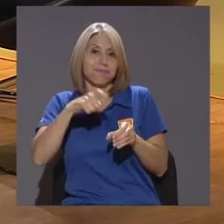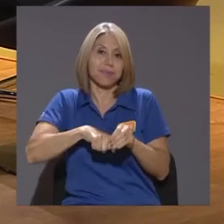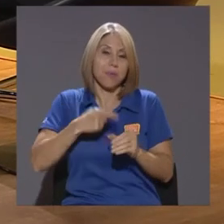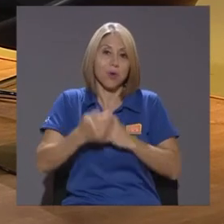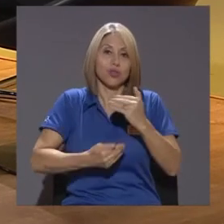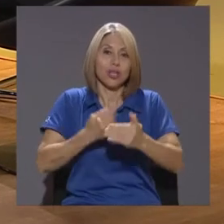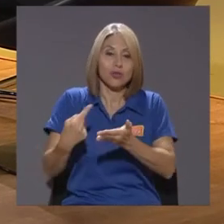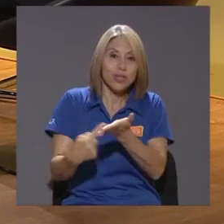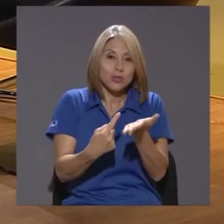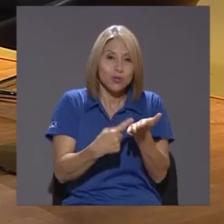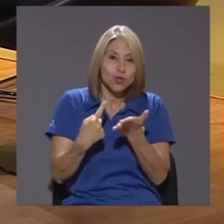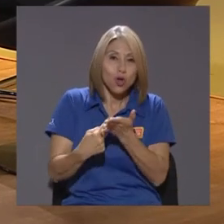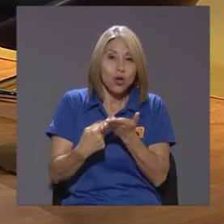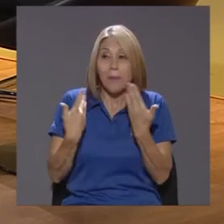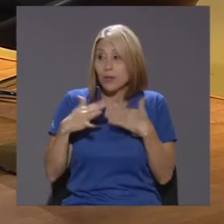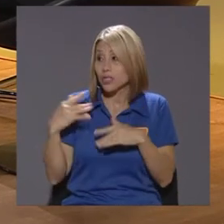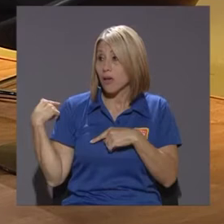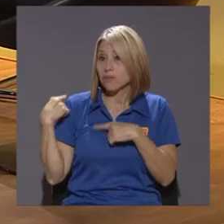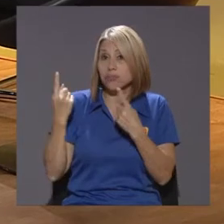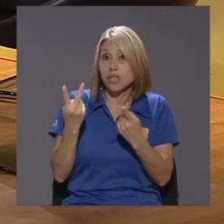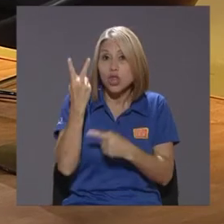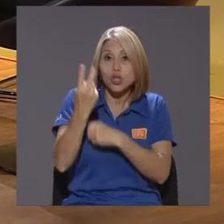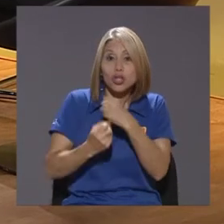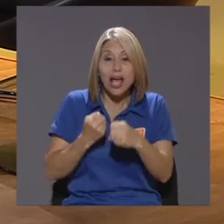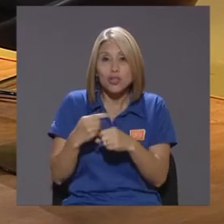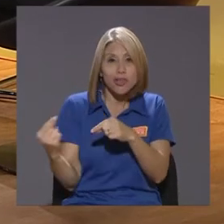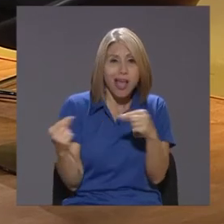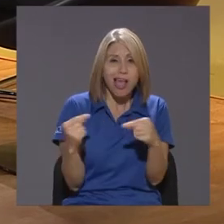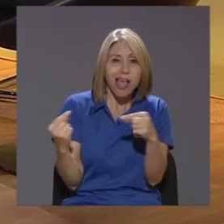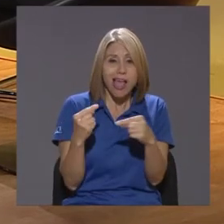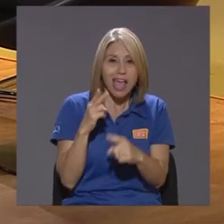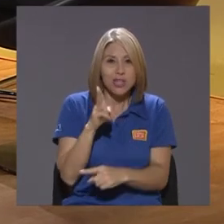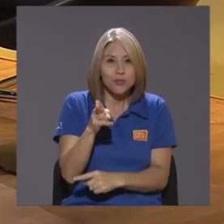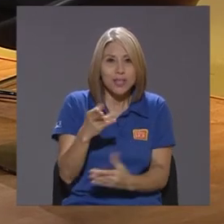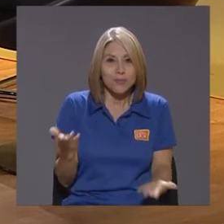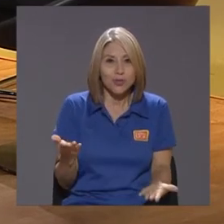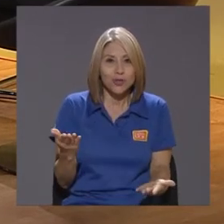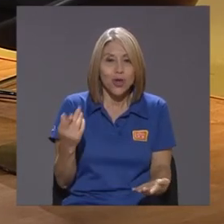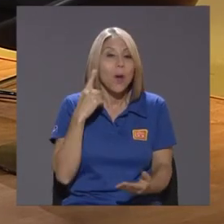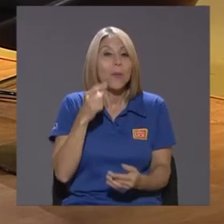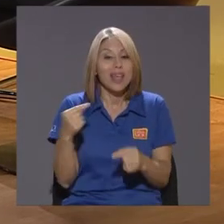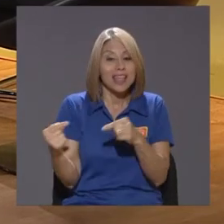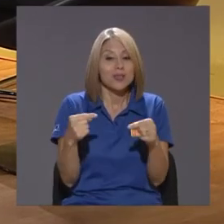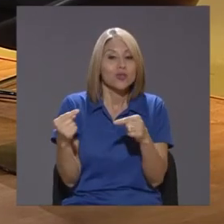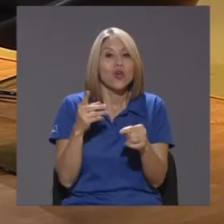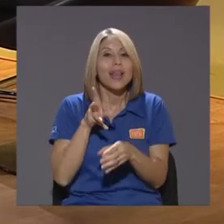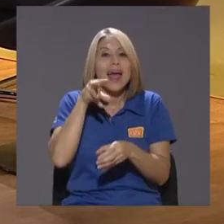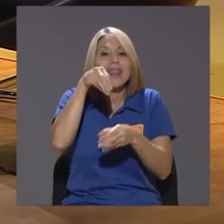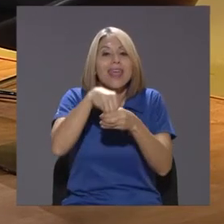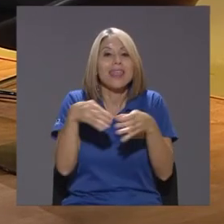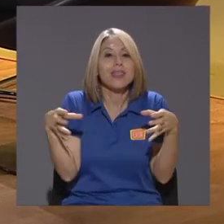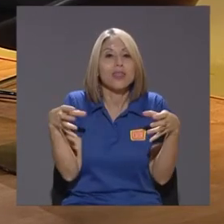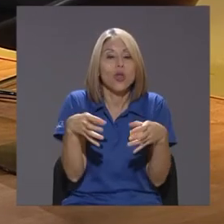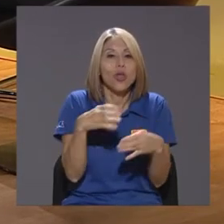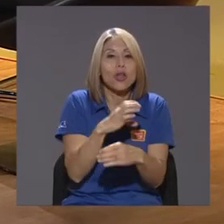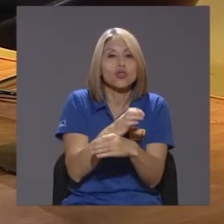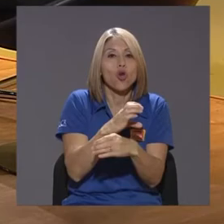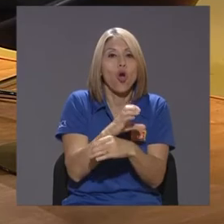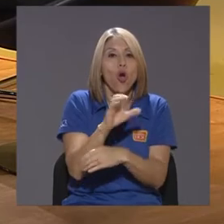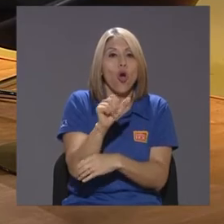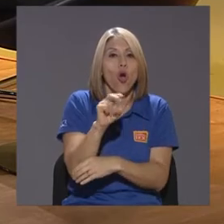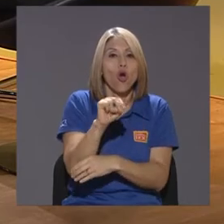peleándose Entre ellos Con ellos mismos Porque la discusión Era dentro De los conservadores Los conservadores Tenían mayoría